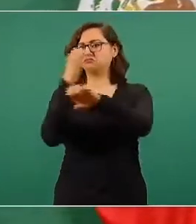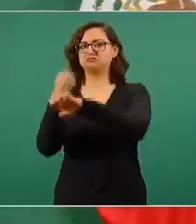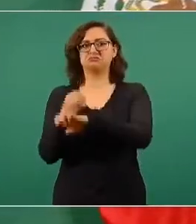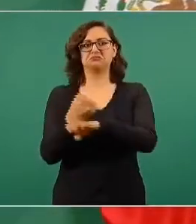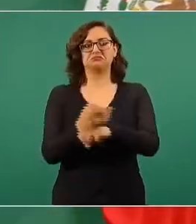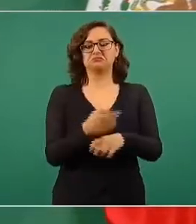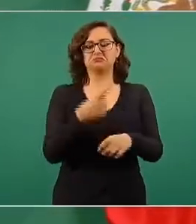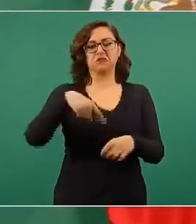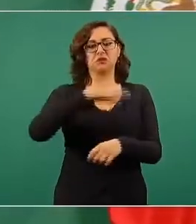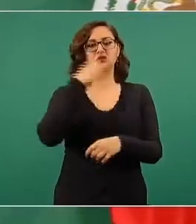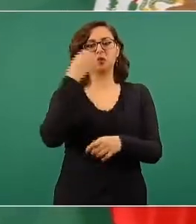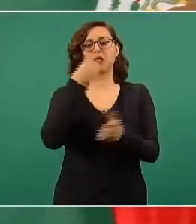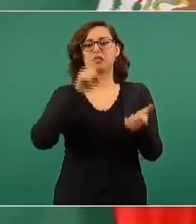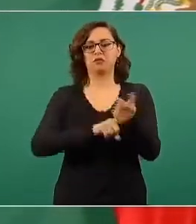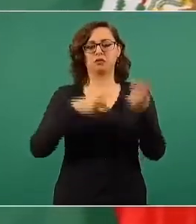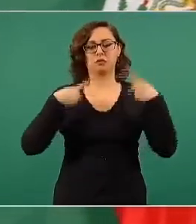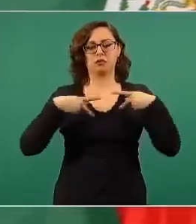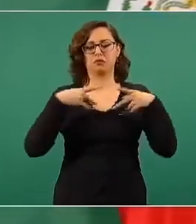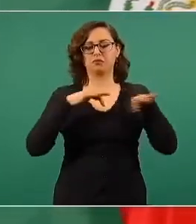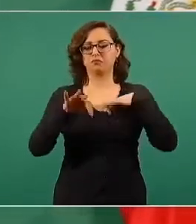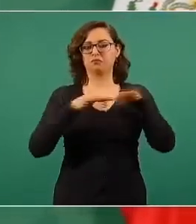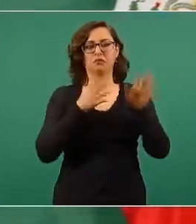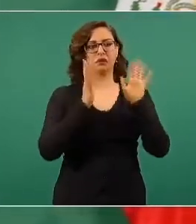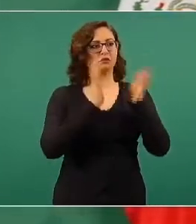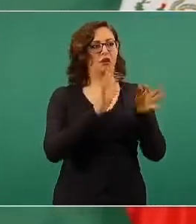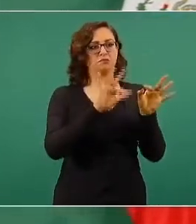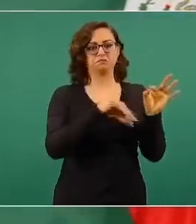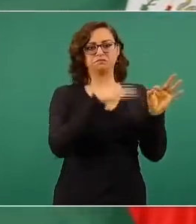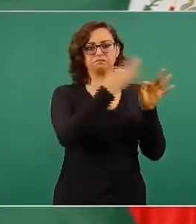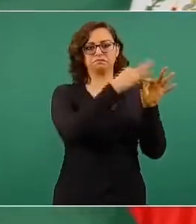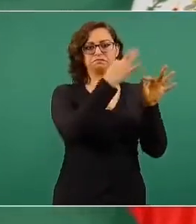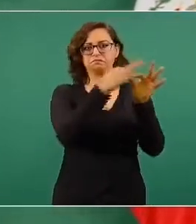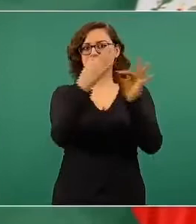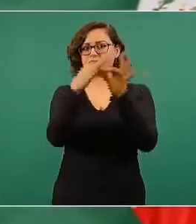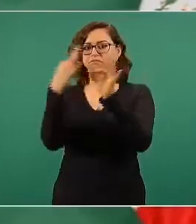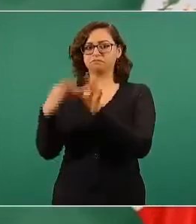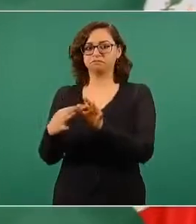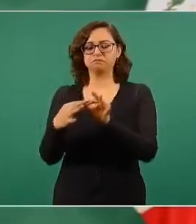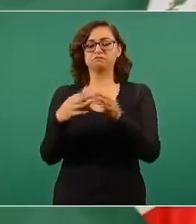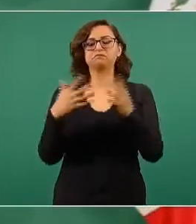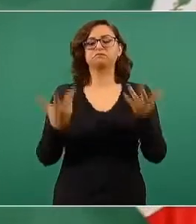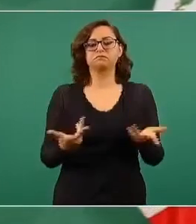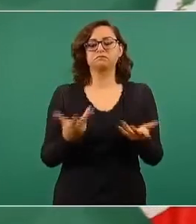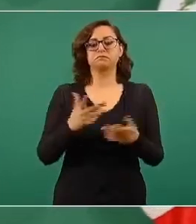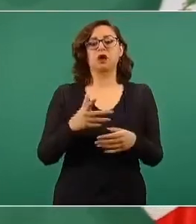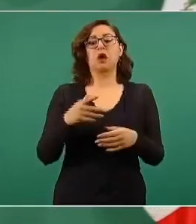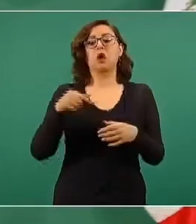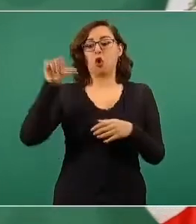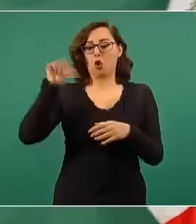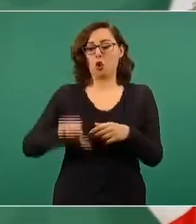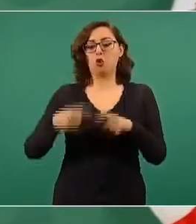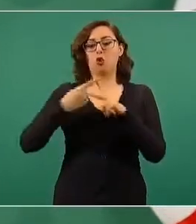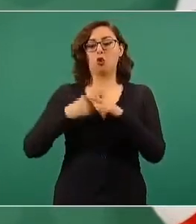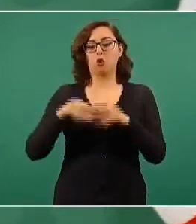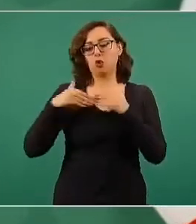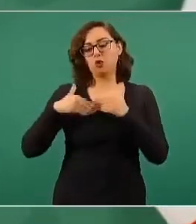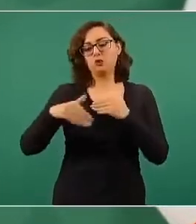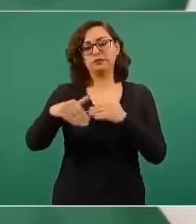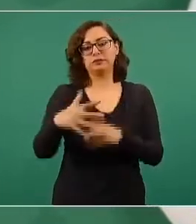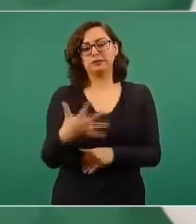trabajadores de la educación y estamos iniciando la vacunación en cinco estados, como se